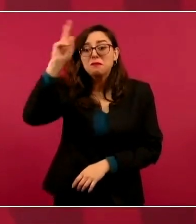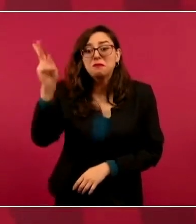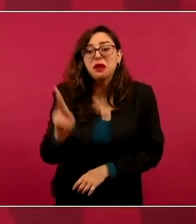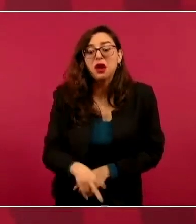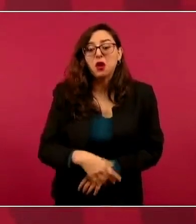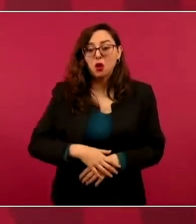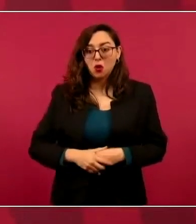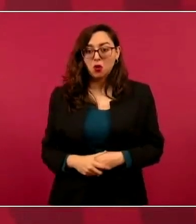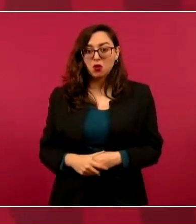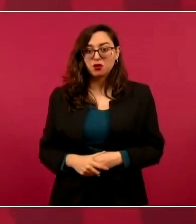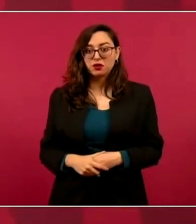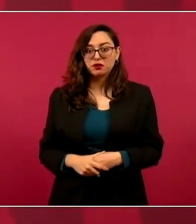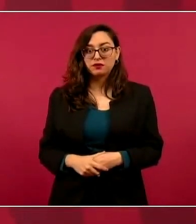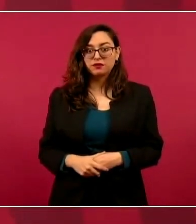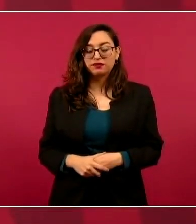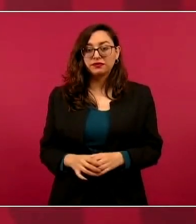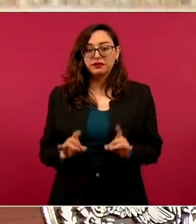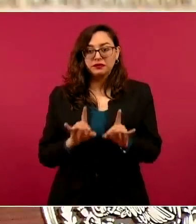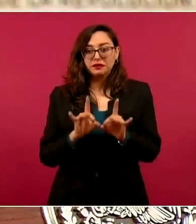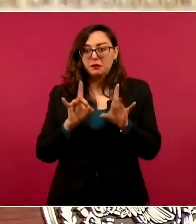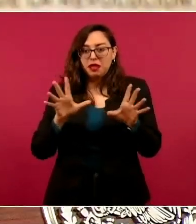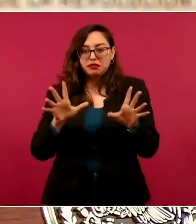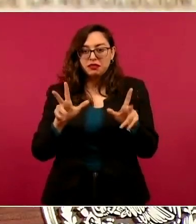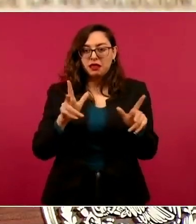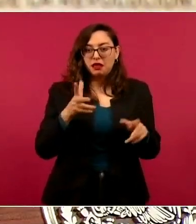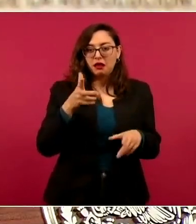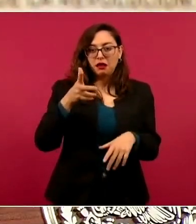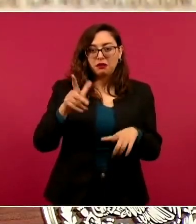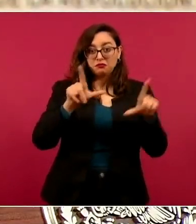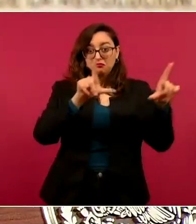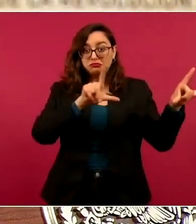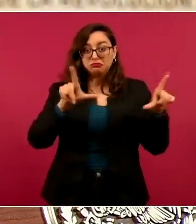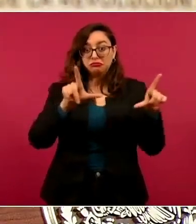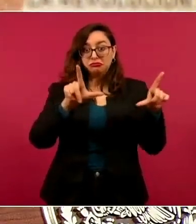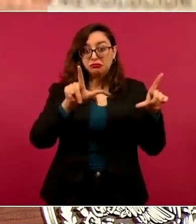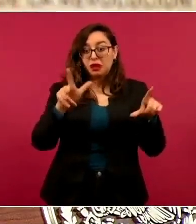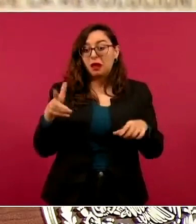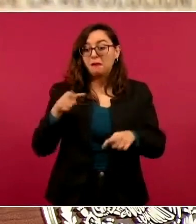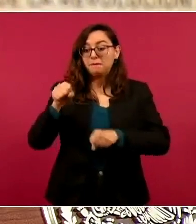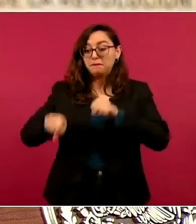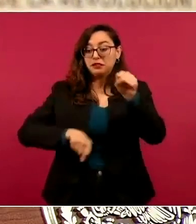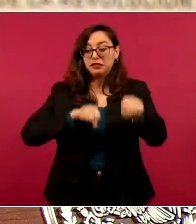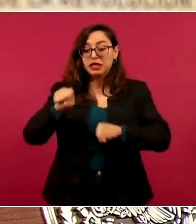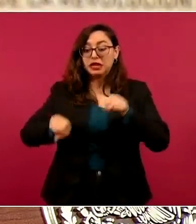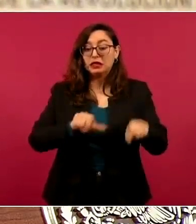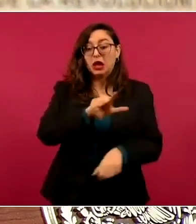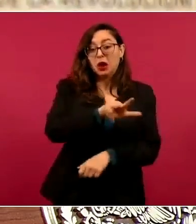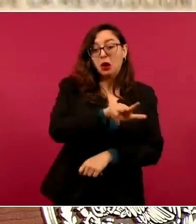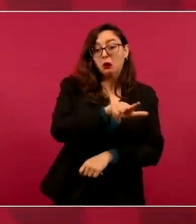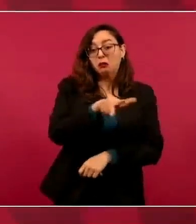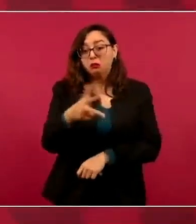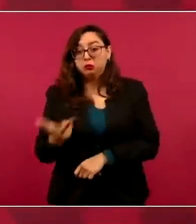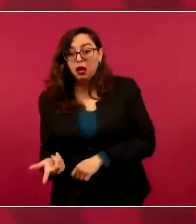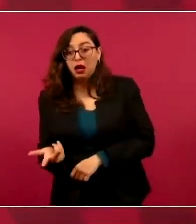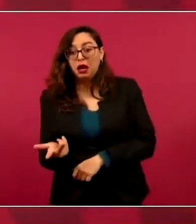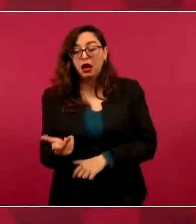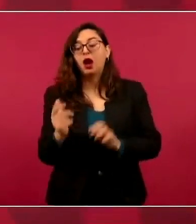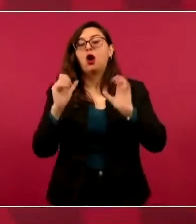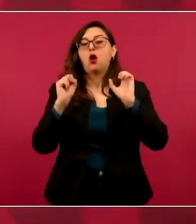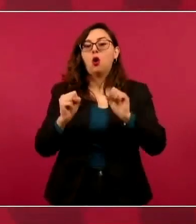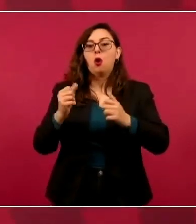Y se cayó una bicicleta en la imagen, o se cayó una barda.